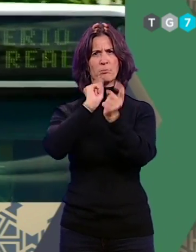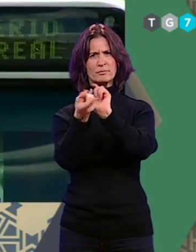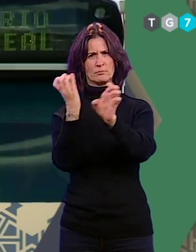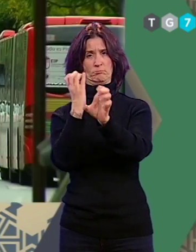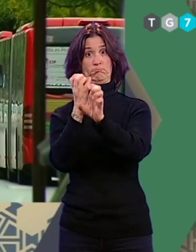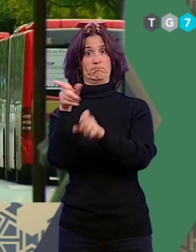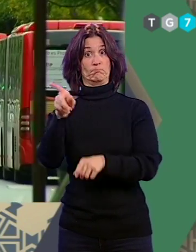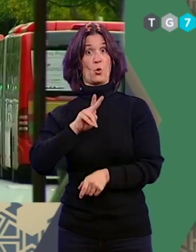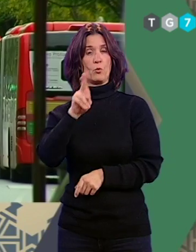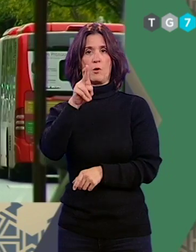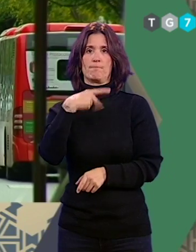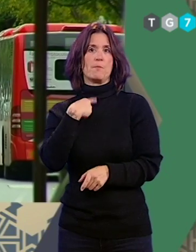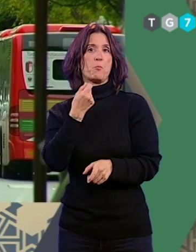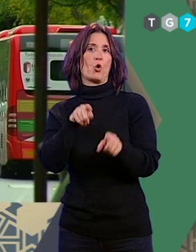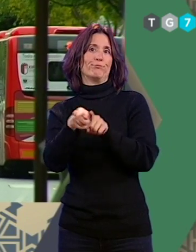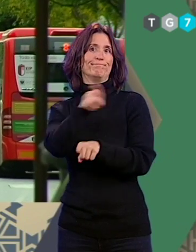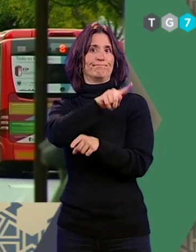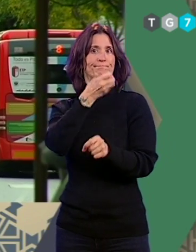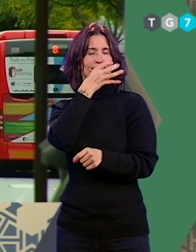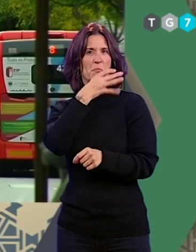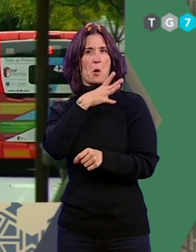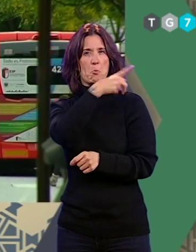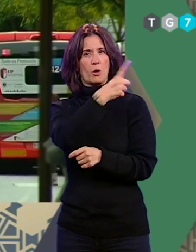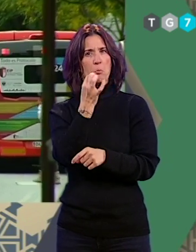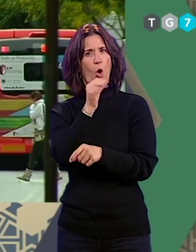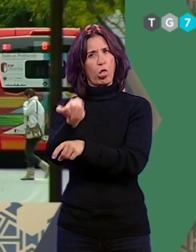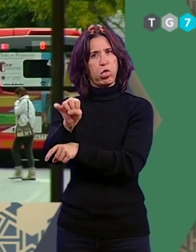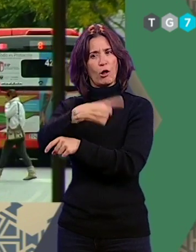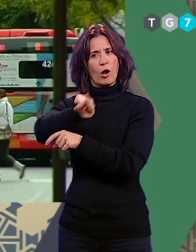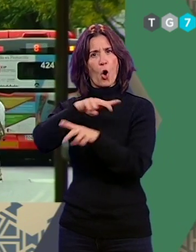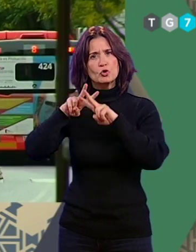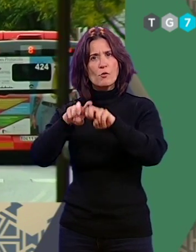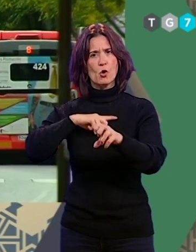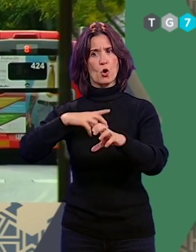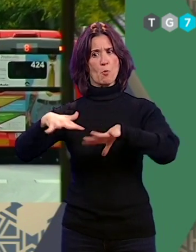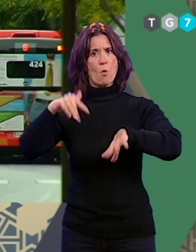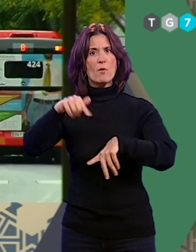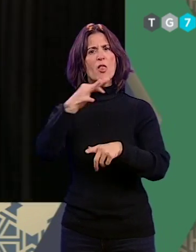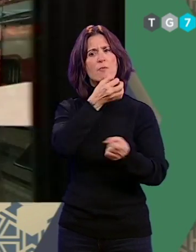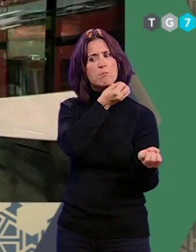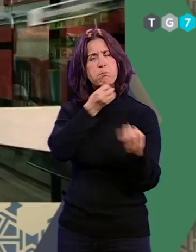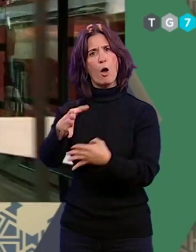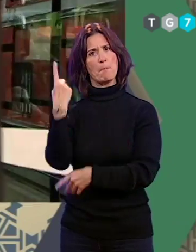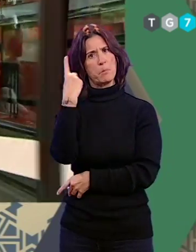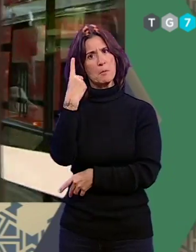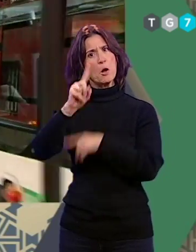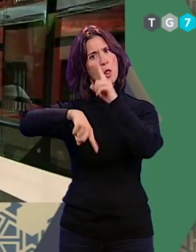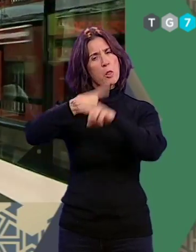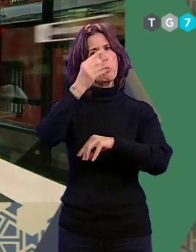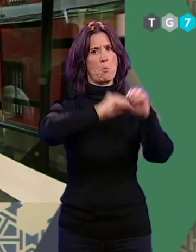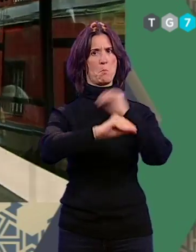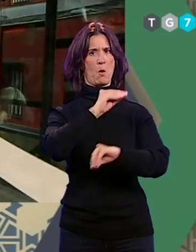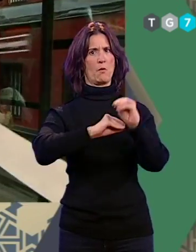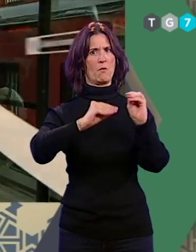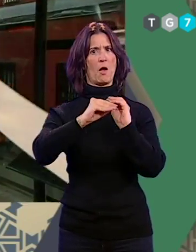Díaz ha criticado al Partido Socialista al saltarse el Observatorio de la Movilidad, al que debería haber informado antes de realizar modificaciones,